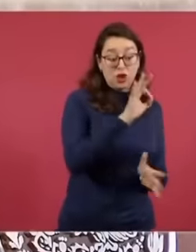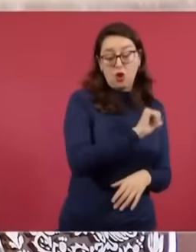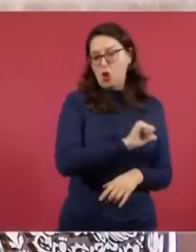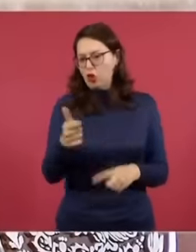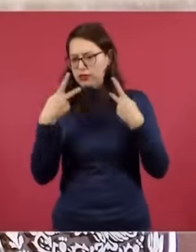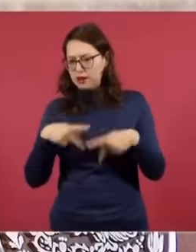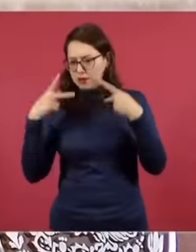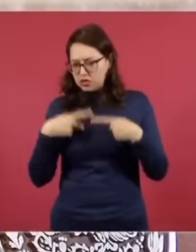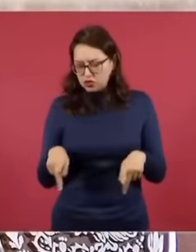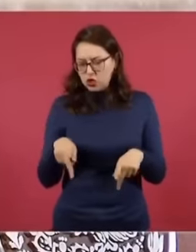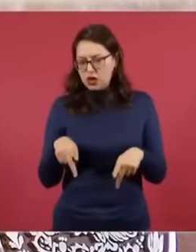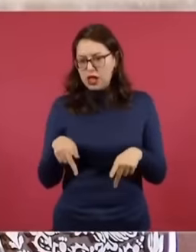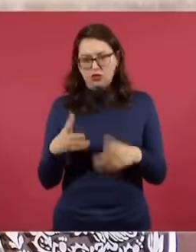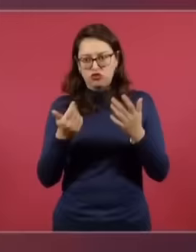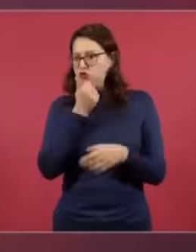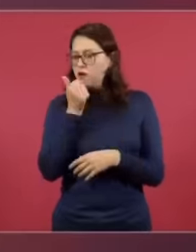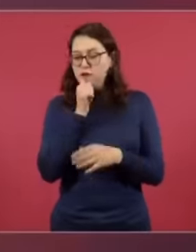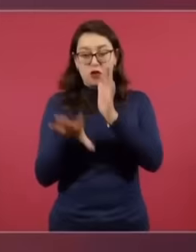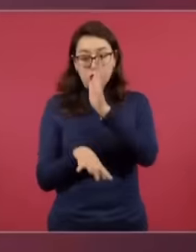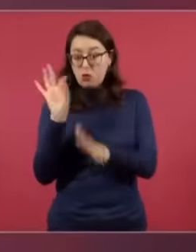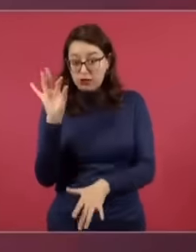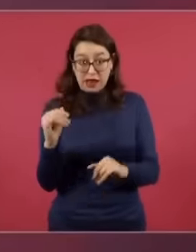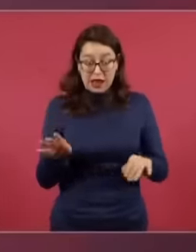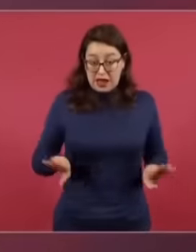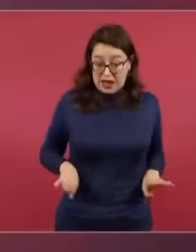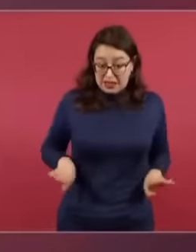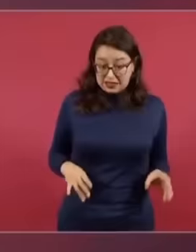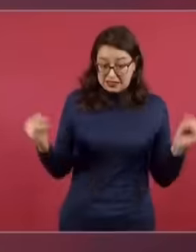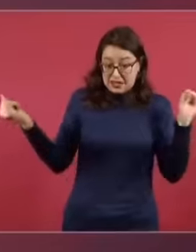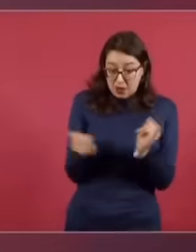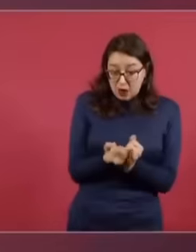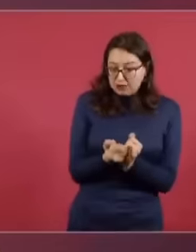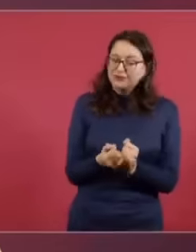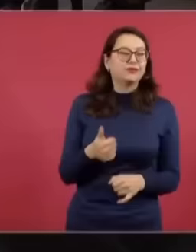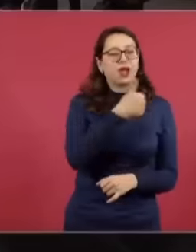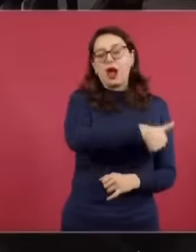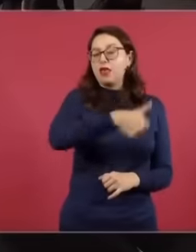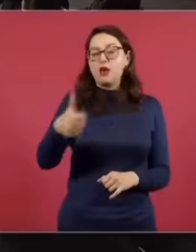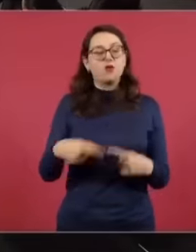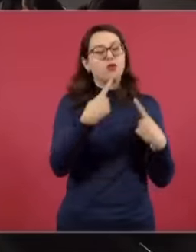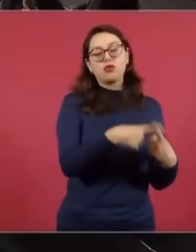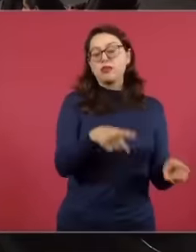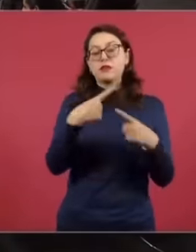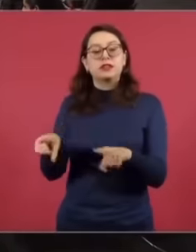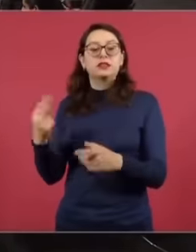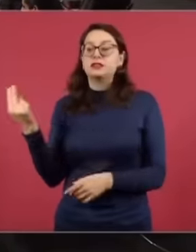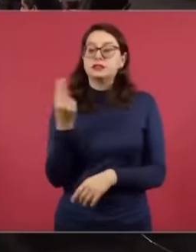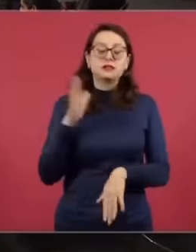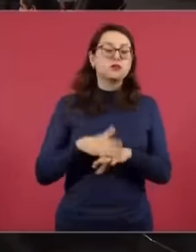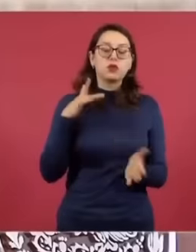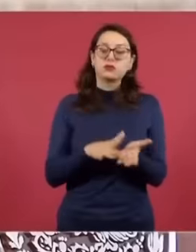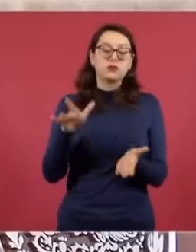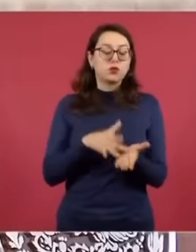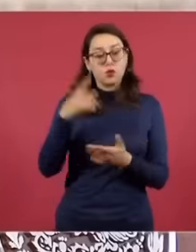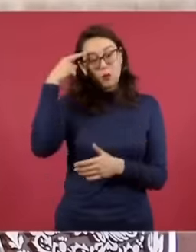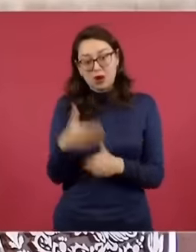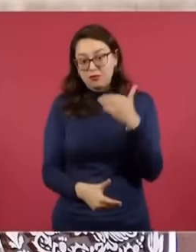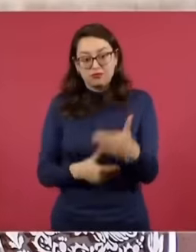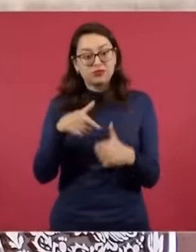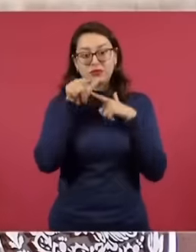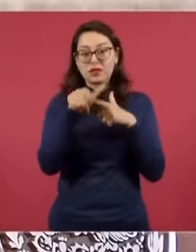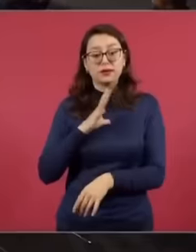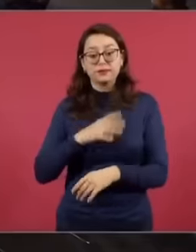gama compleja de realidad y tenemos que buscarlos, tenemos que atenderlos y necesitamos el apoyo de todas las personas que nos puedan acompañar en este